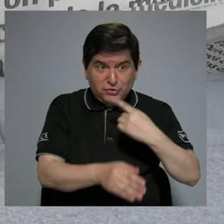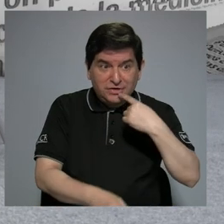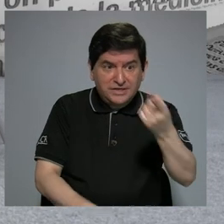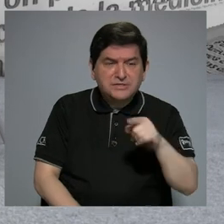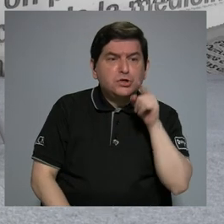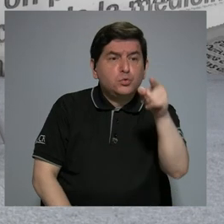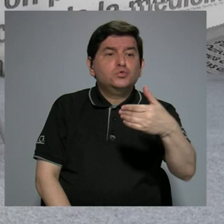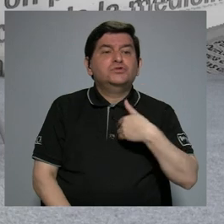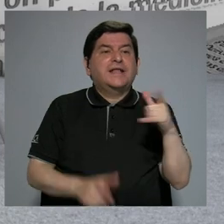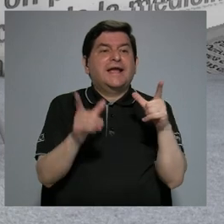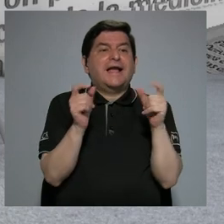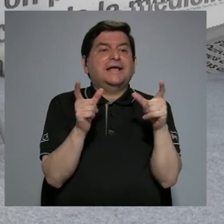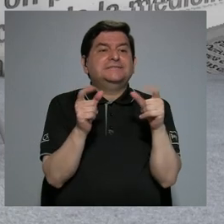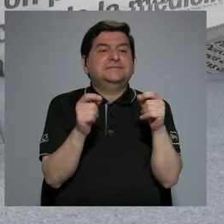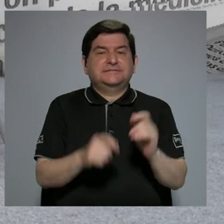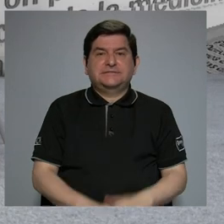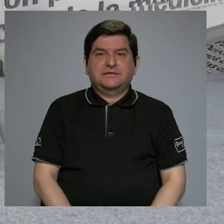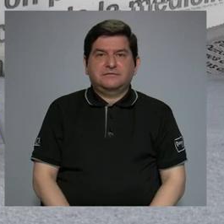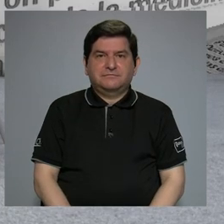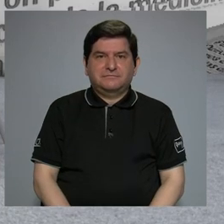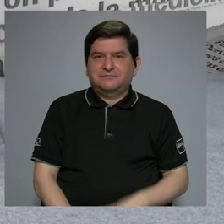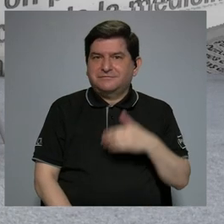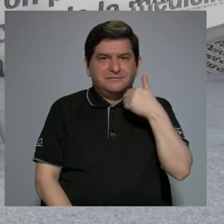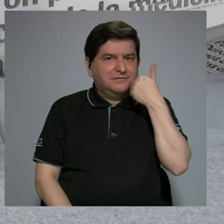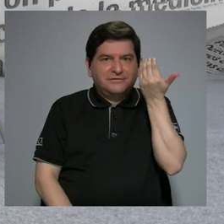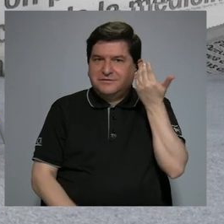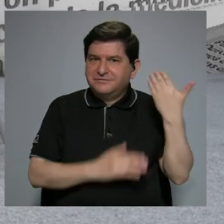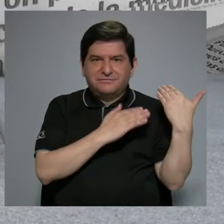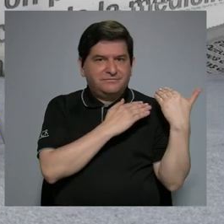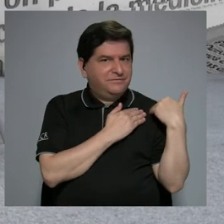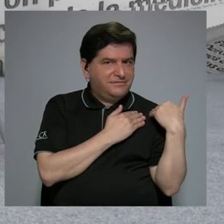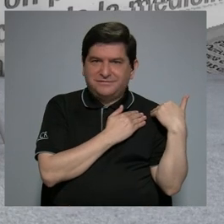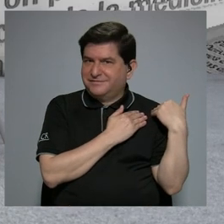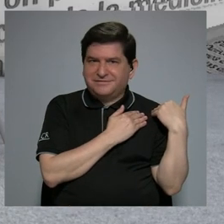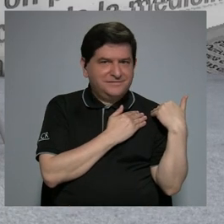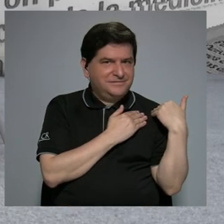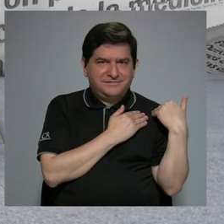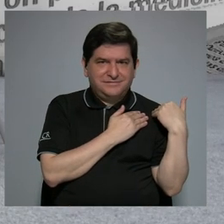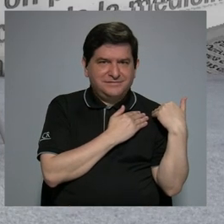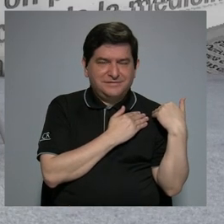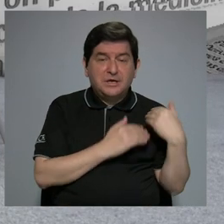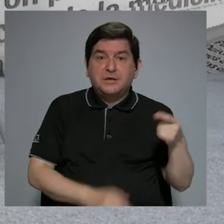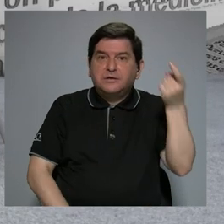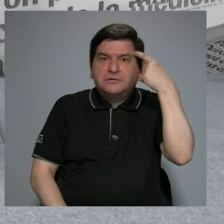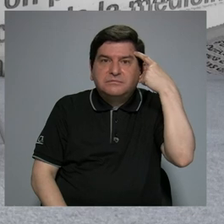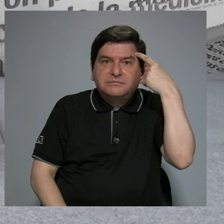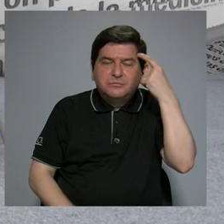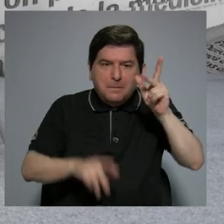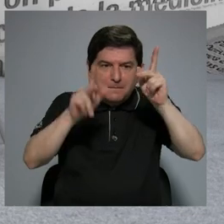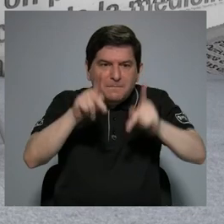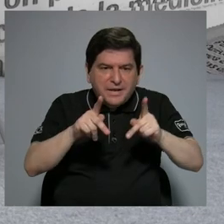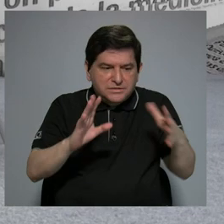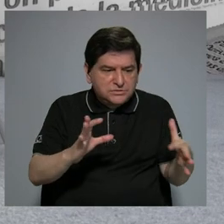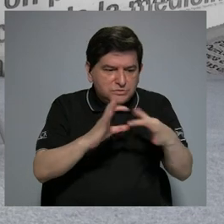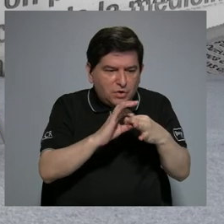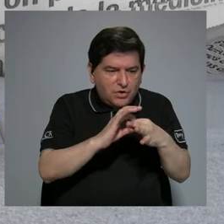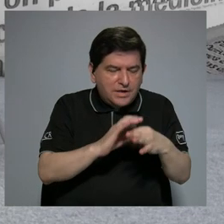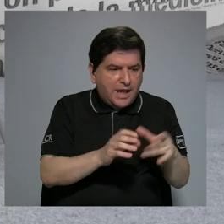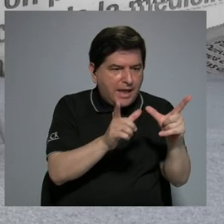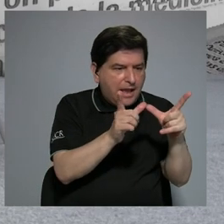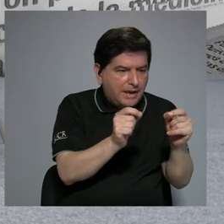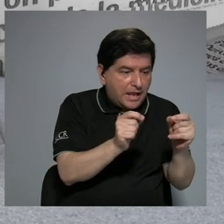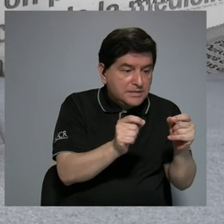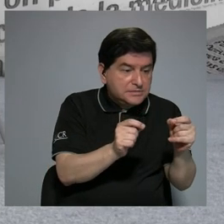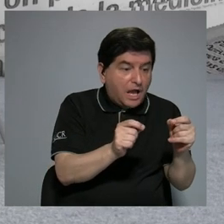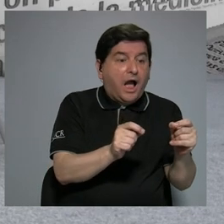usted tiene cáncer. Eso no es tan sencillo de llevar, principalmente también partiendo del hecho de que la gente asocia al cáncer con